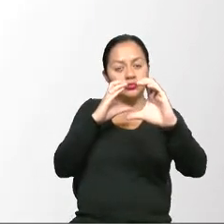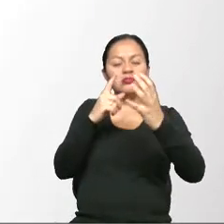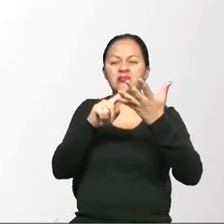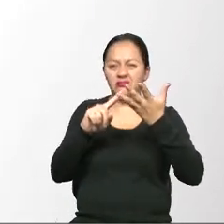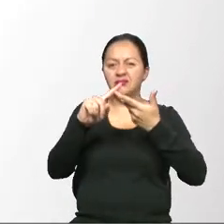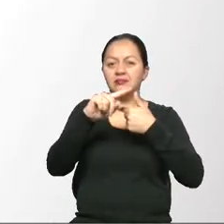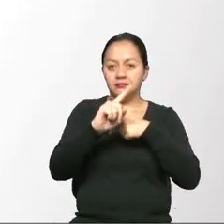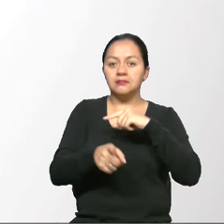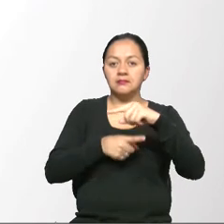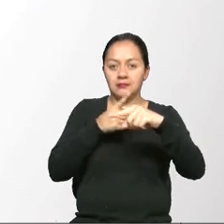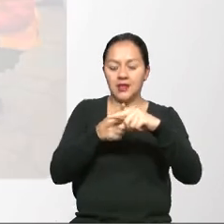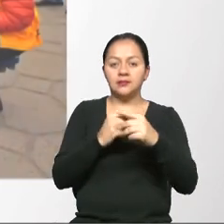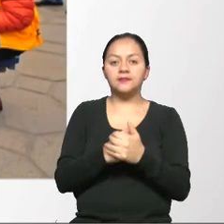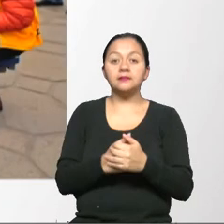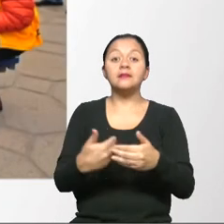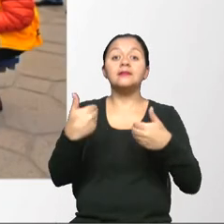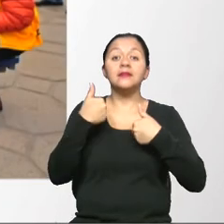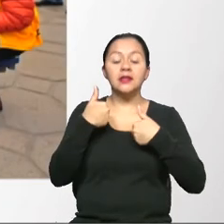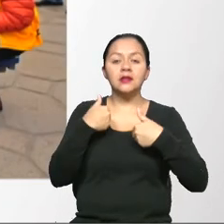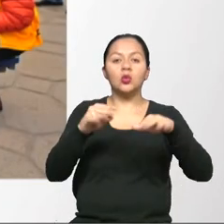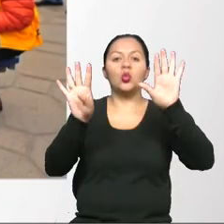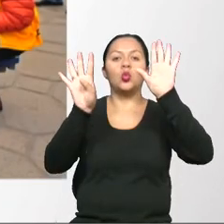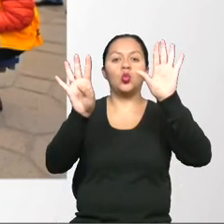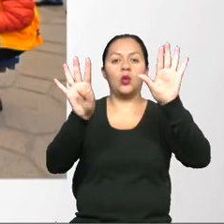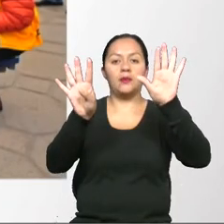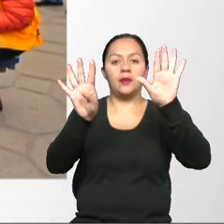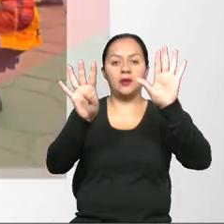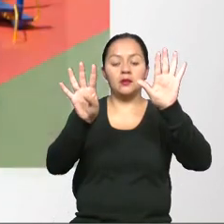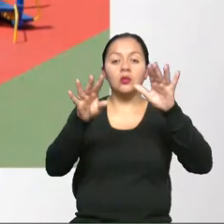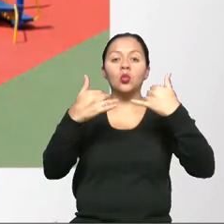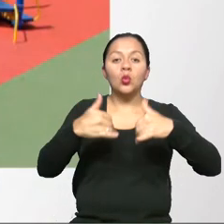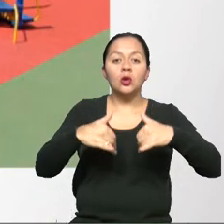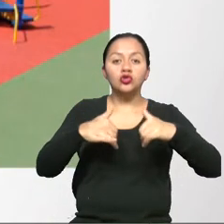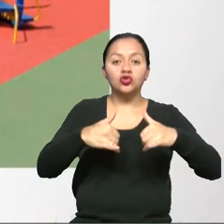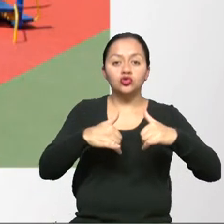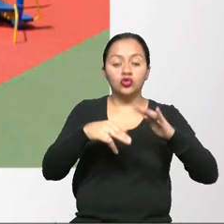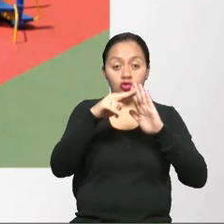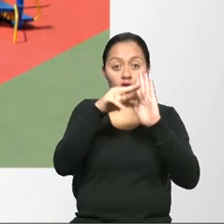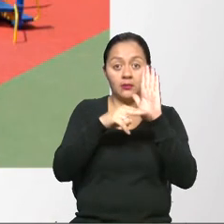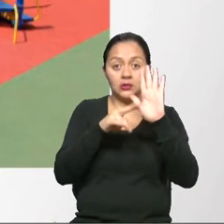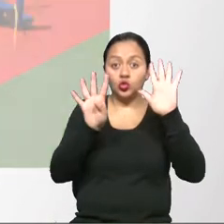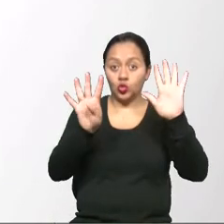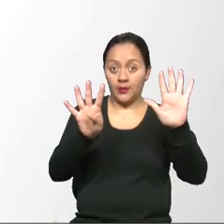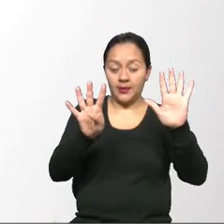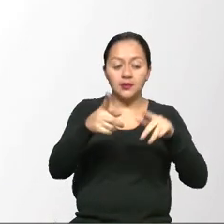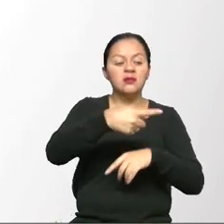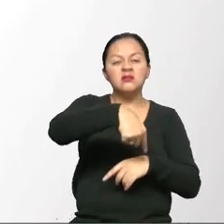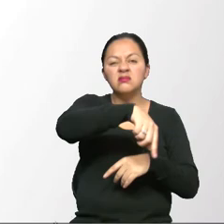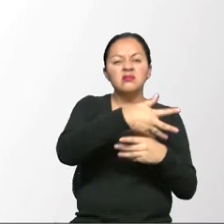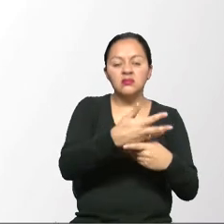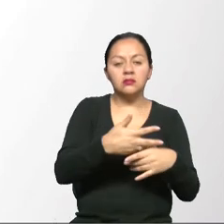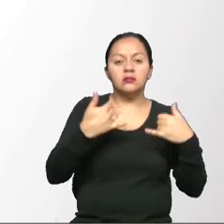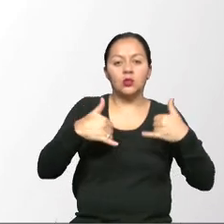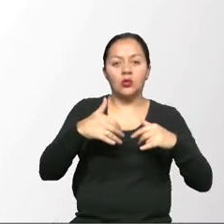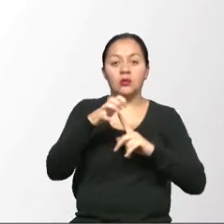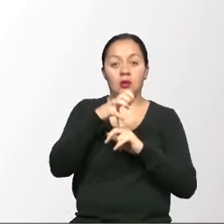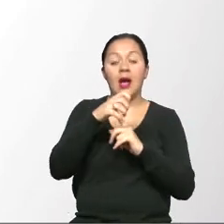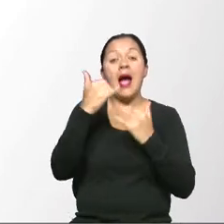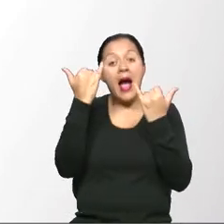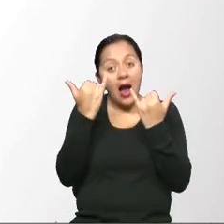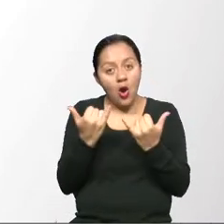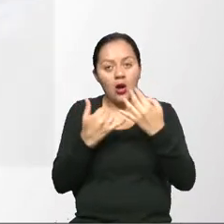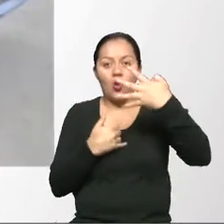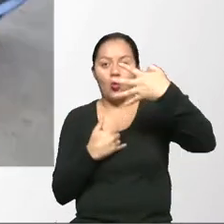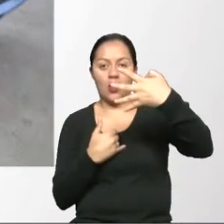Además, cuenta con nueve normas de superficies de juego y áreas recreativas. Y actualmente, están en estudio cuatro normas